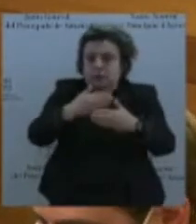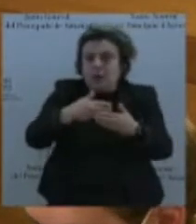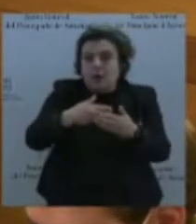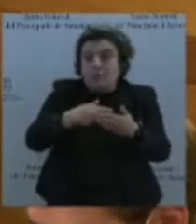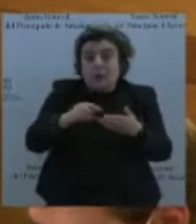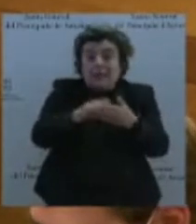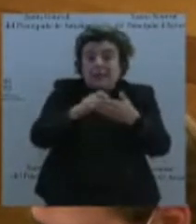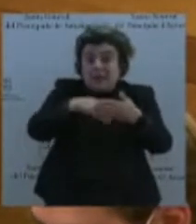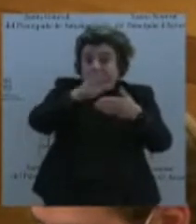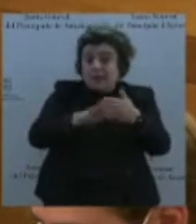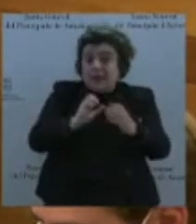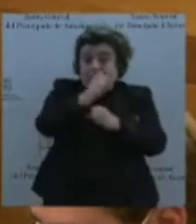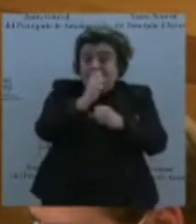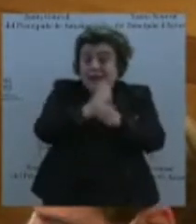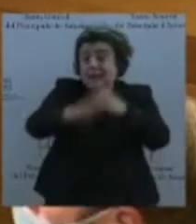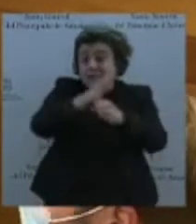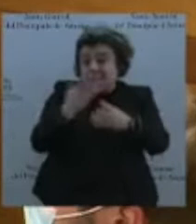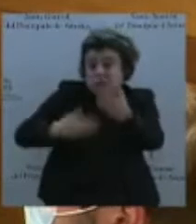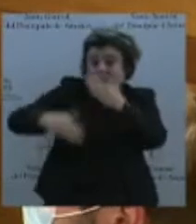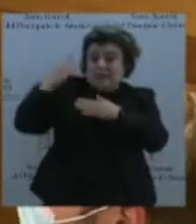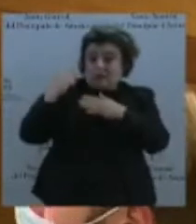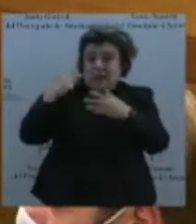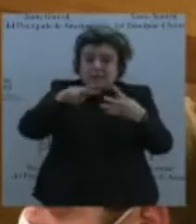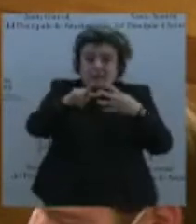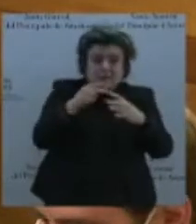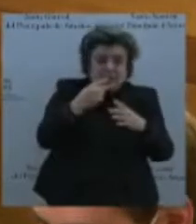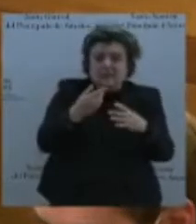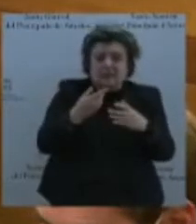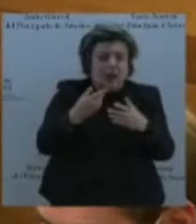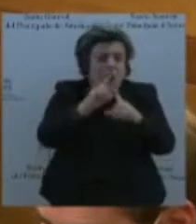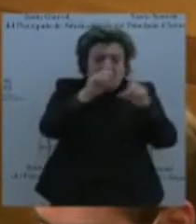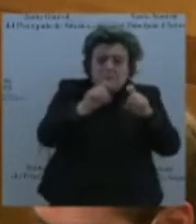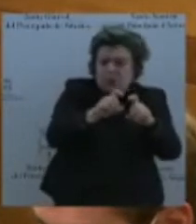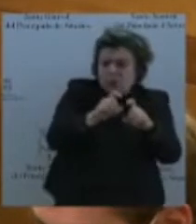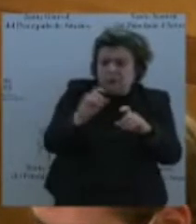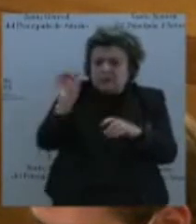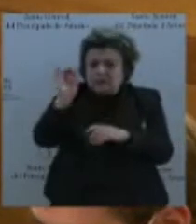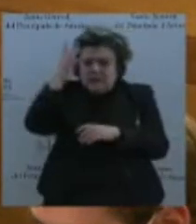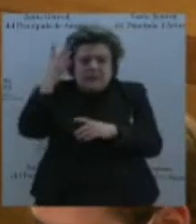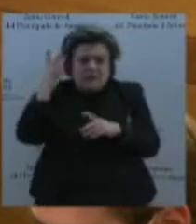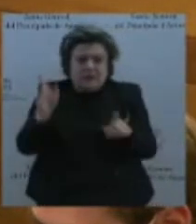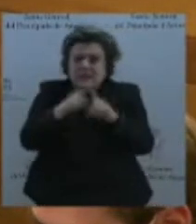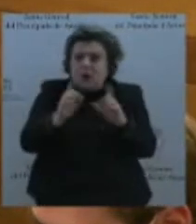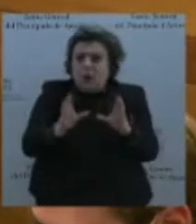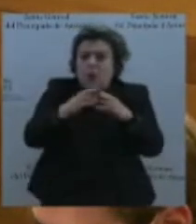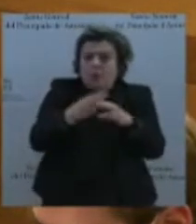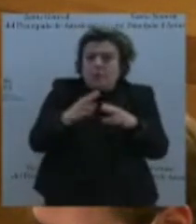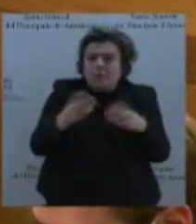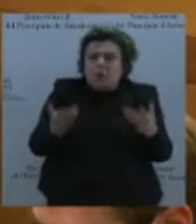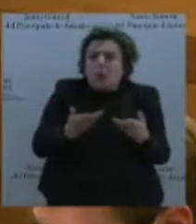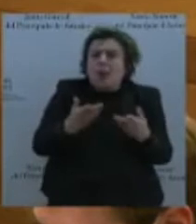con intervenciones, iniciativas y preguntas de distinto signo político destinadas a defender la homologación entre las condiciones